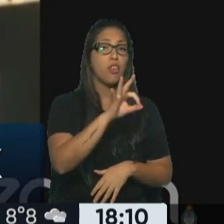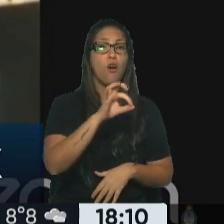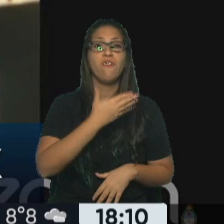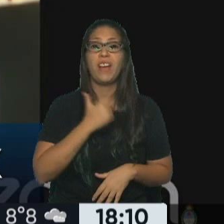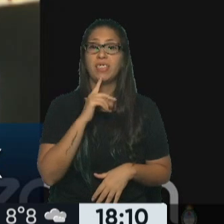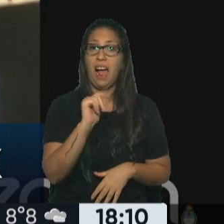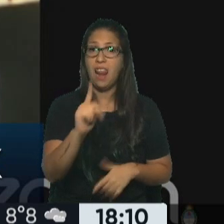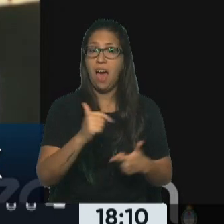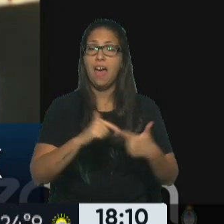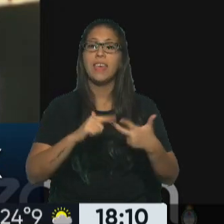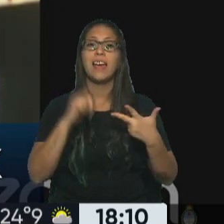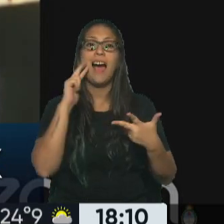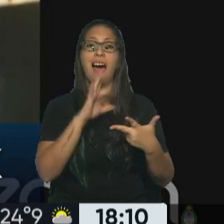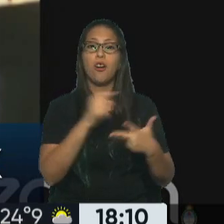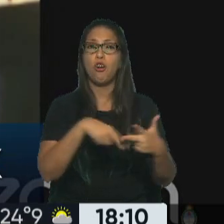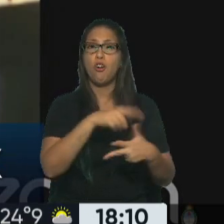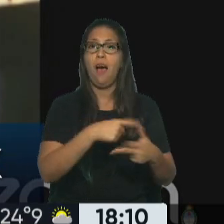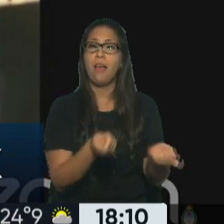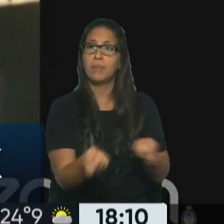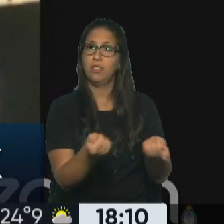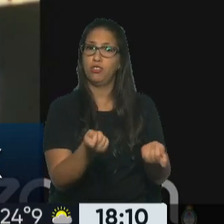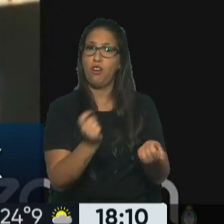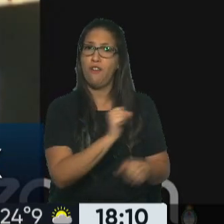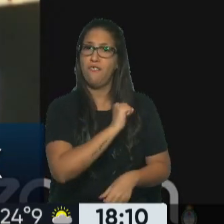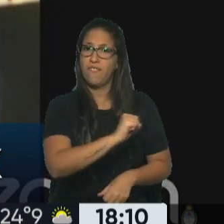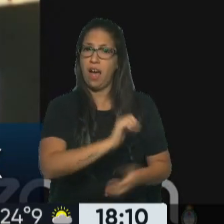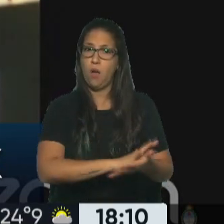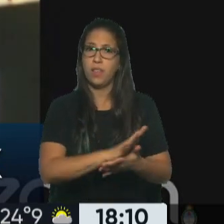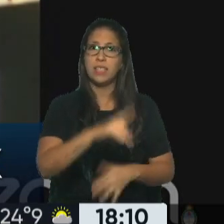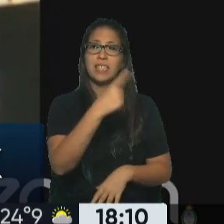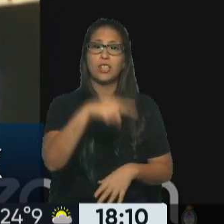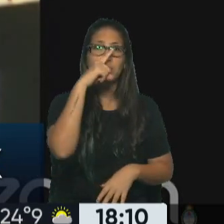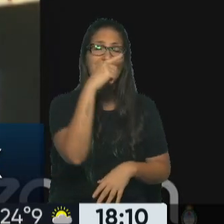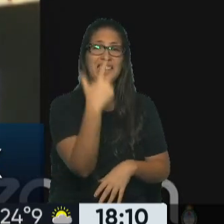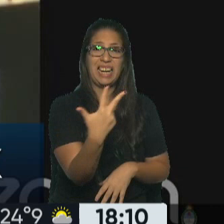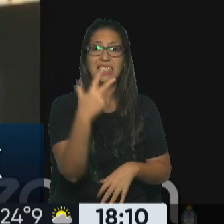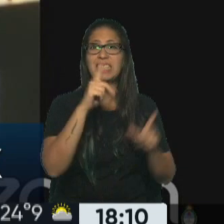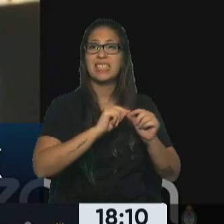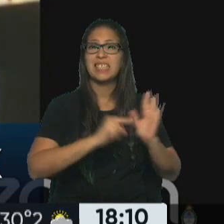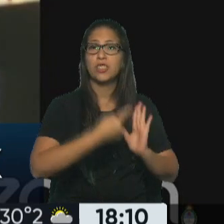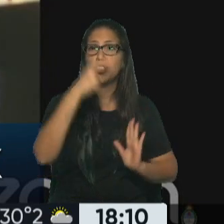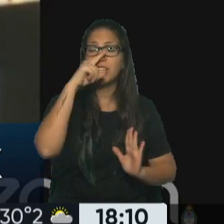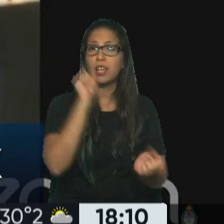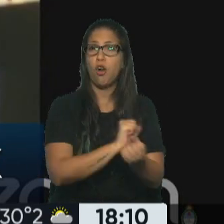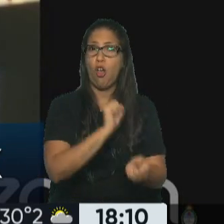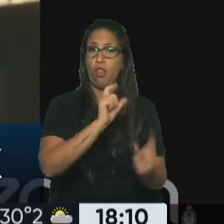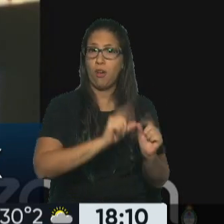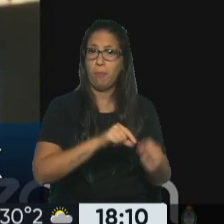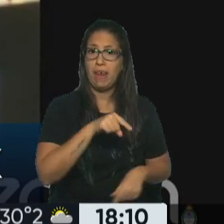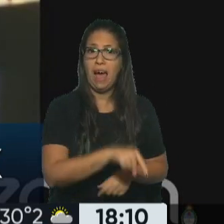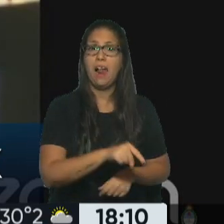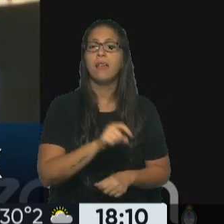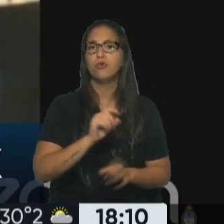Fatala y Héctor Garro por el delito de administración fraudulenta del 173, inciso 7 del Código Penal, y se determine la pena